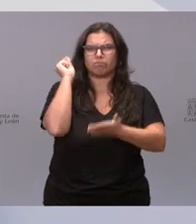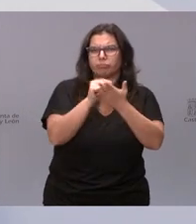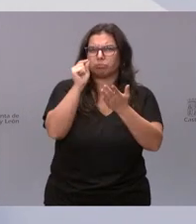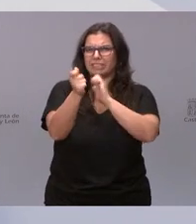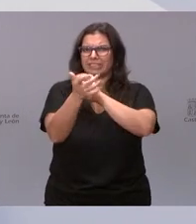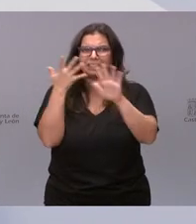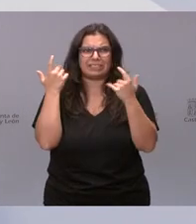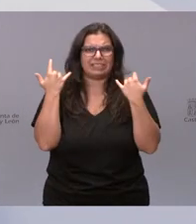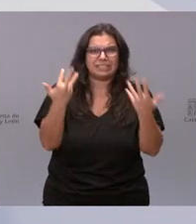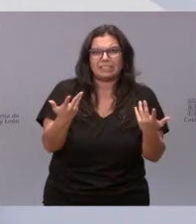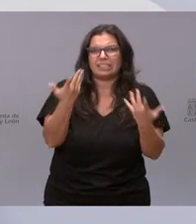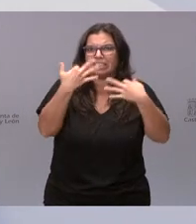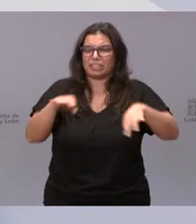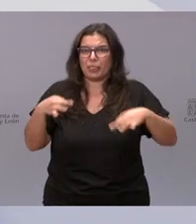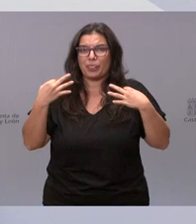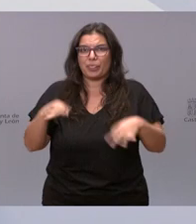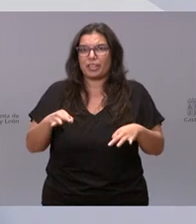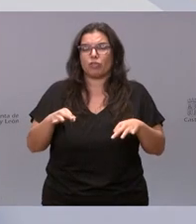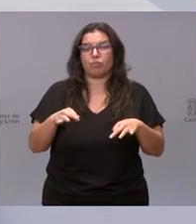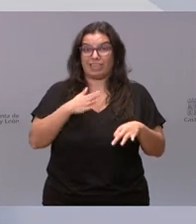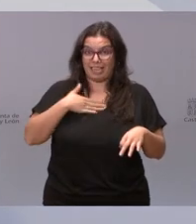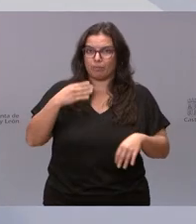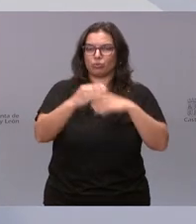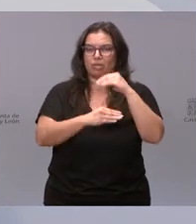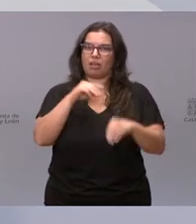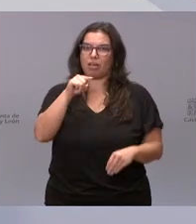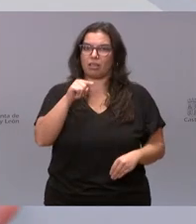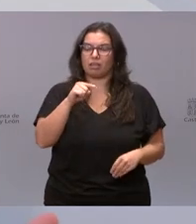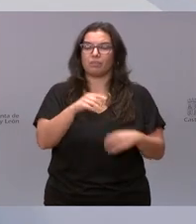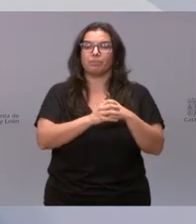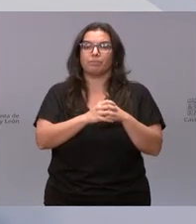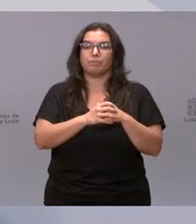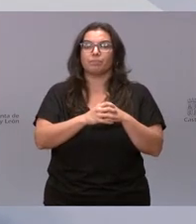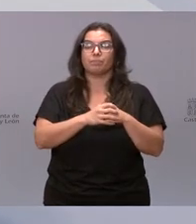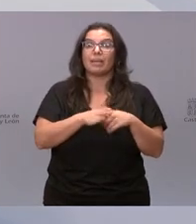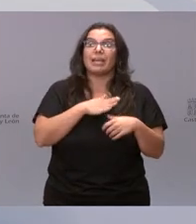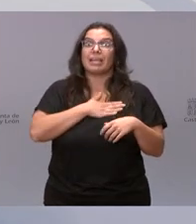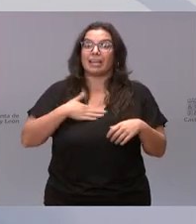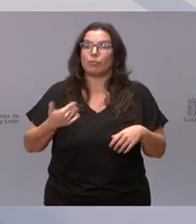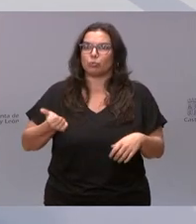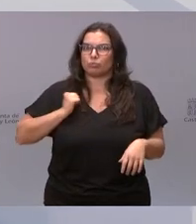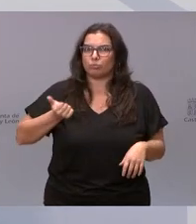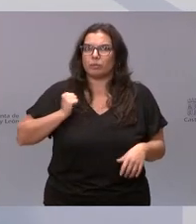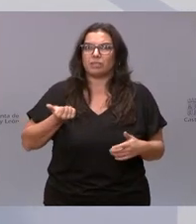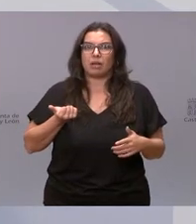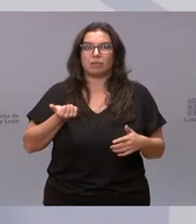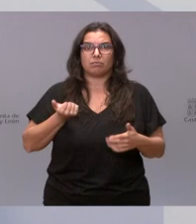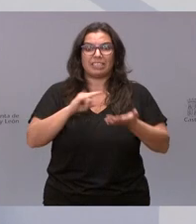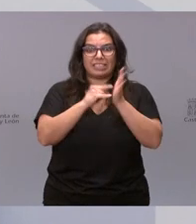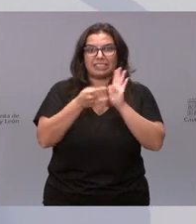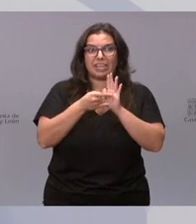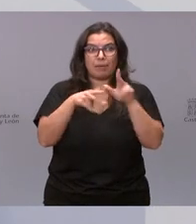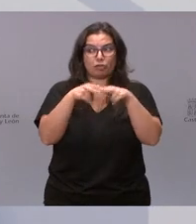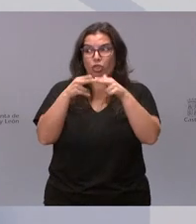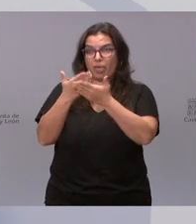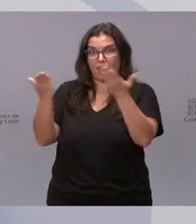manera sencilla y de una manera rápida. Queremos utilizar los mecanismos que tiene la sociedad